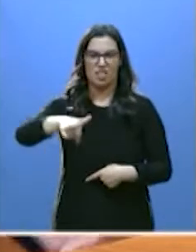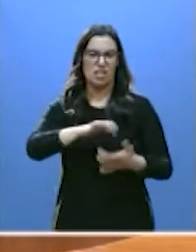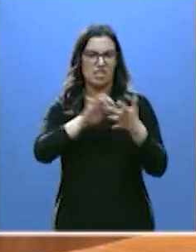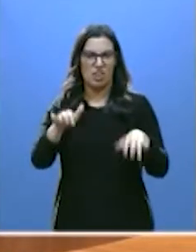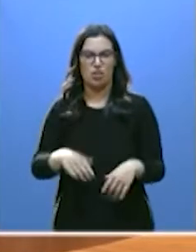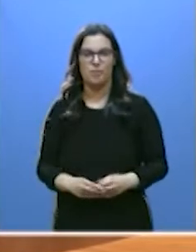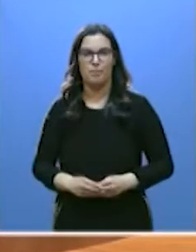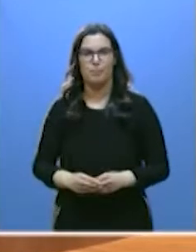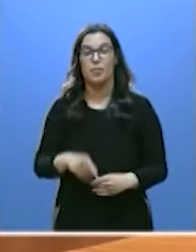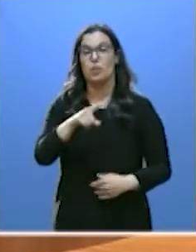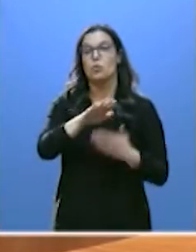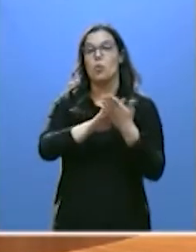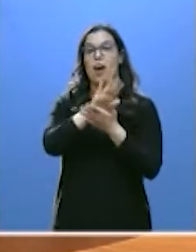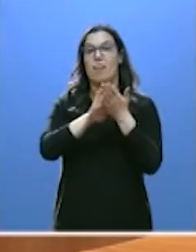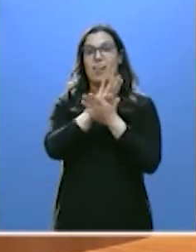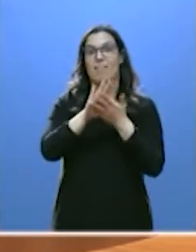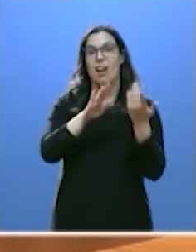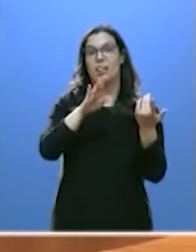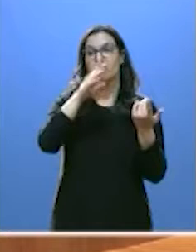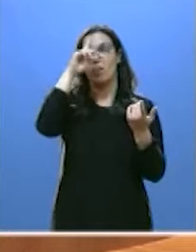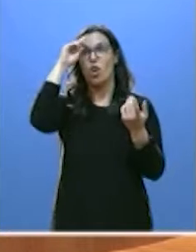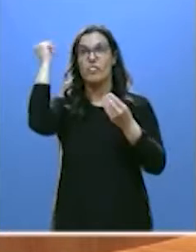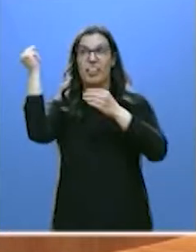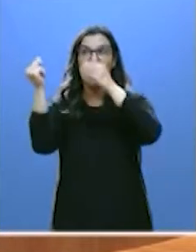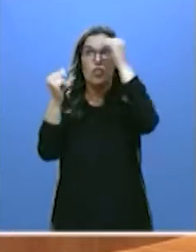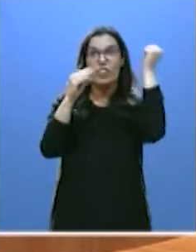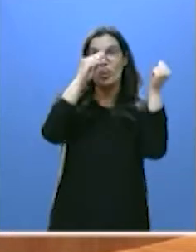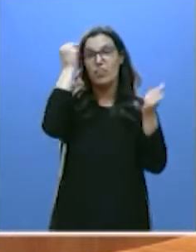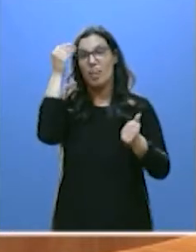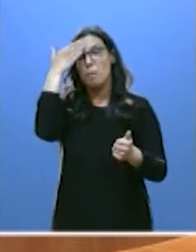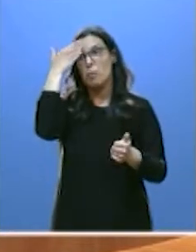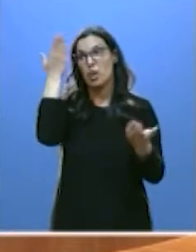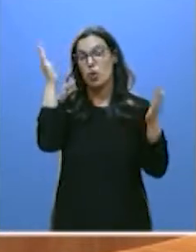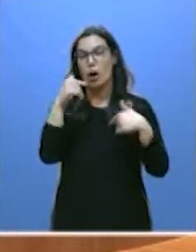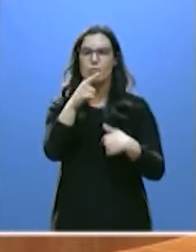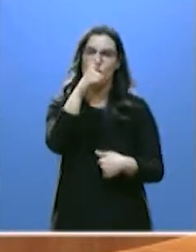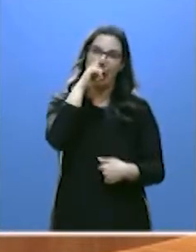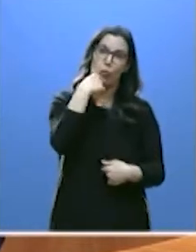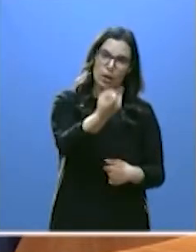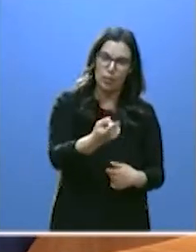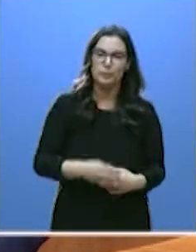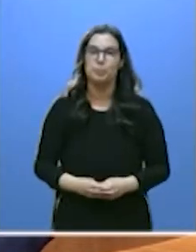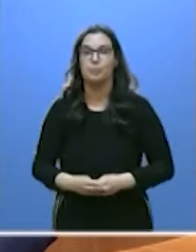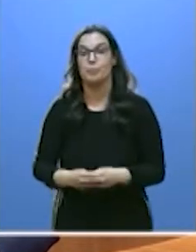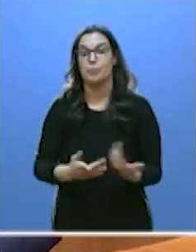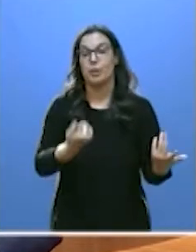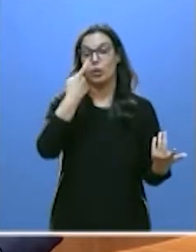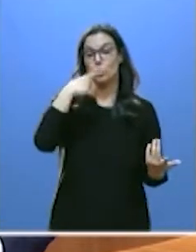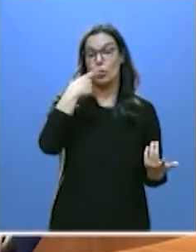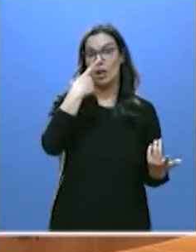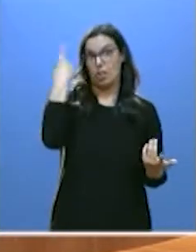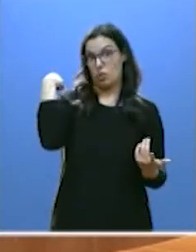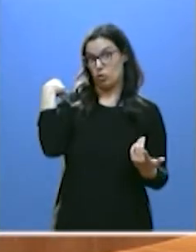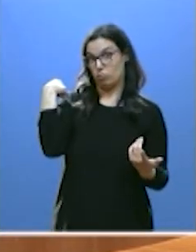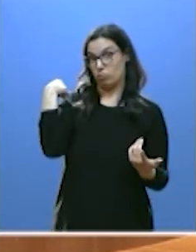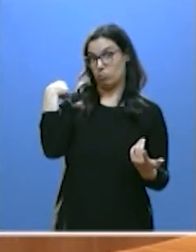Hablaba de fragilidad de memoria. Hombre, le voy a recordar. El Luis Tudanca de hace un año,